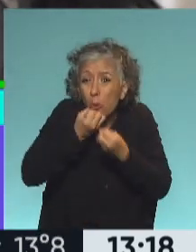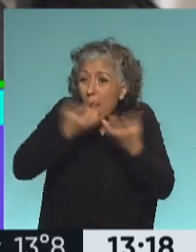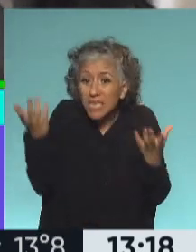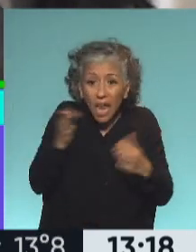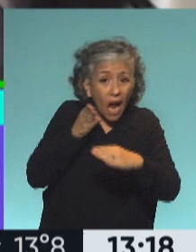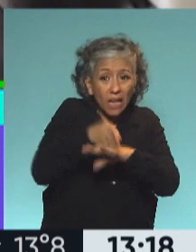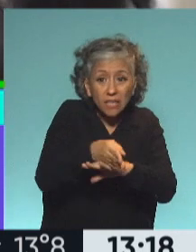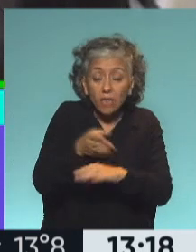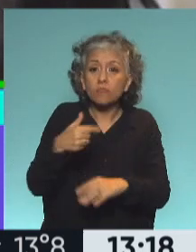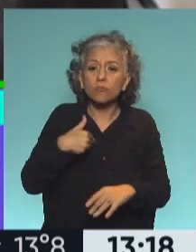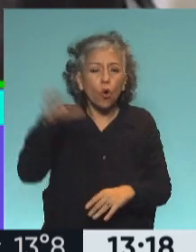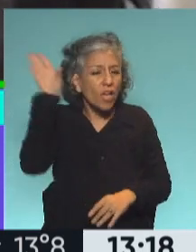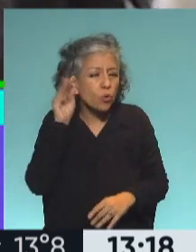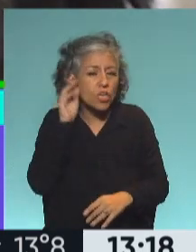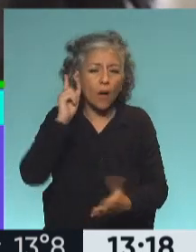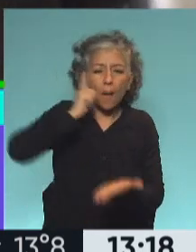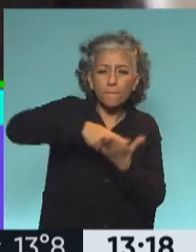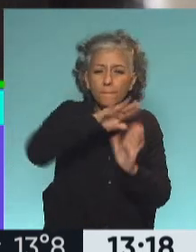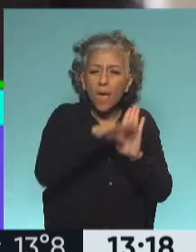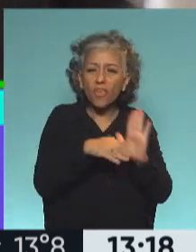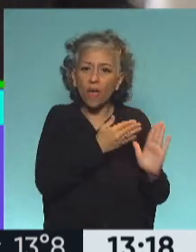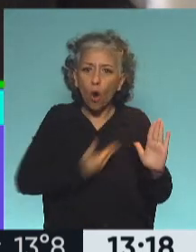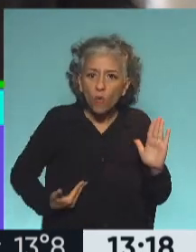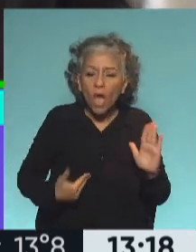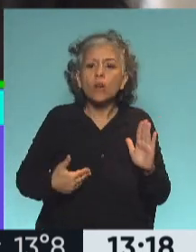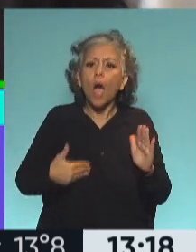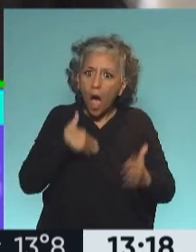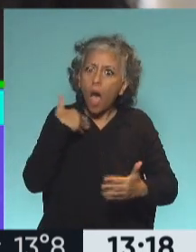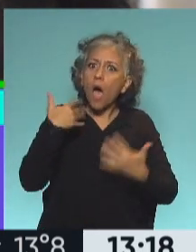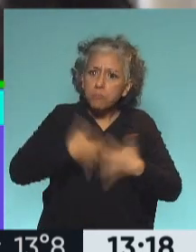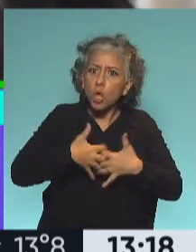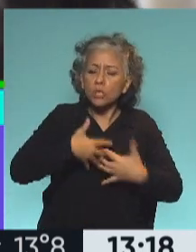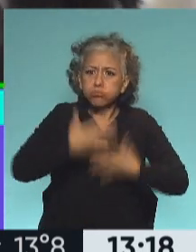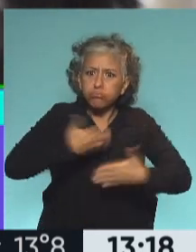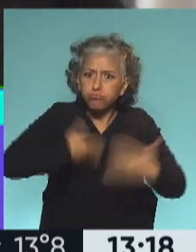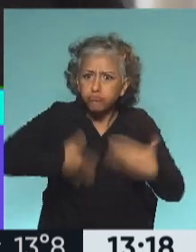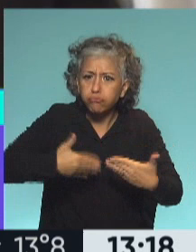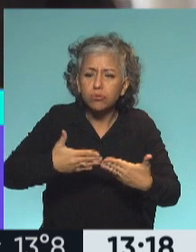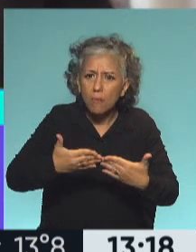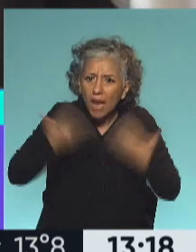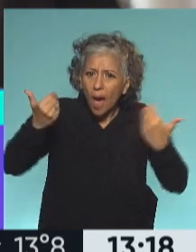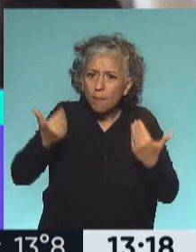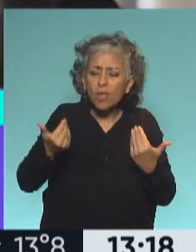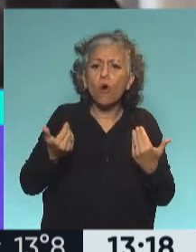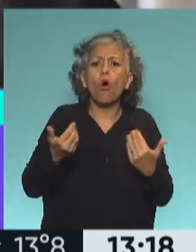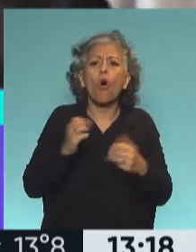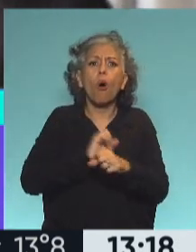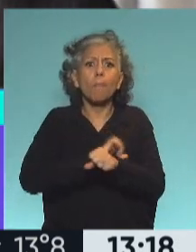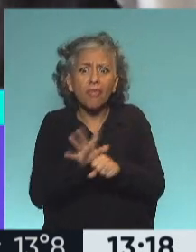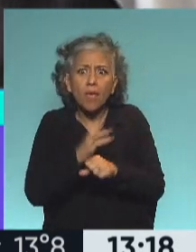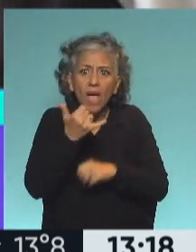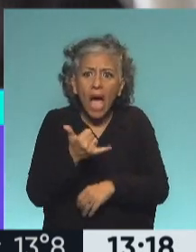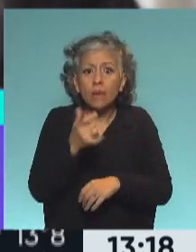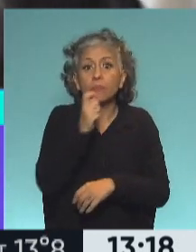medidas del gobierno y cómo se han acelerado también los procesos en estos tiempos de pandemia, las nuevas